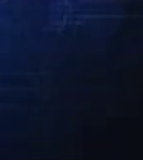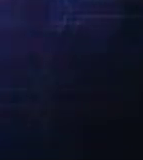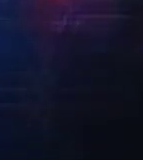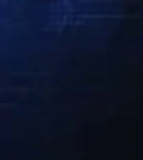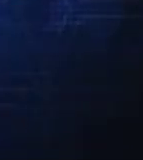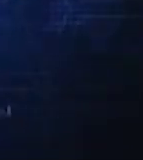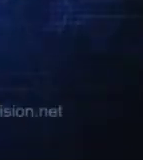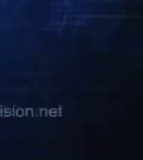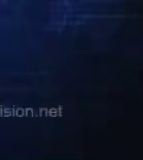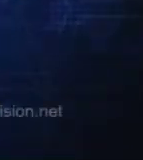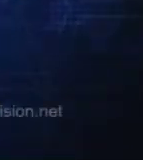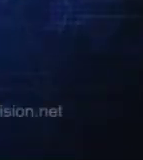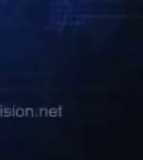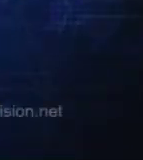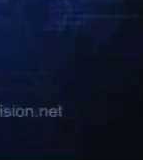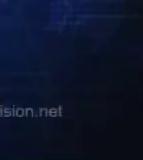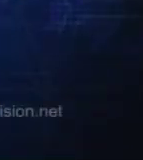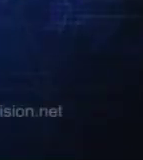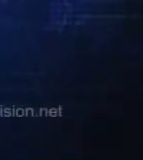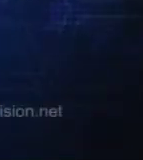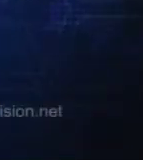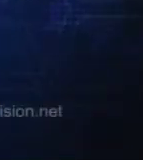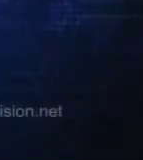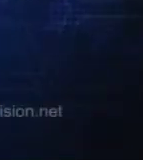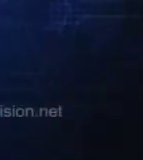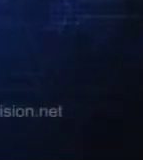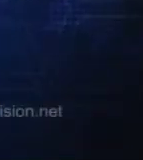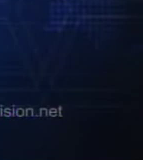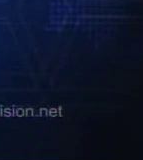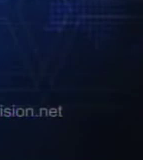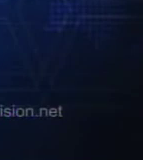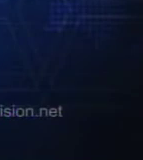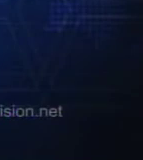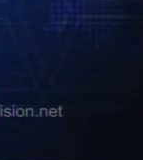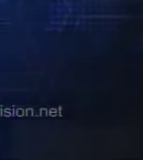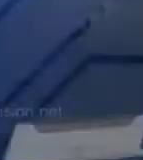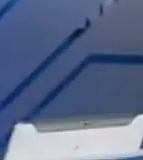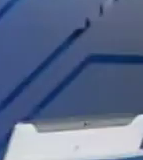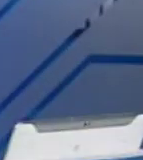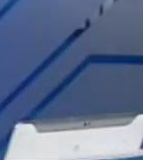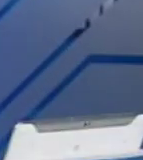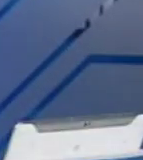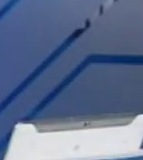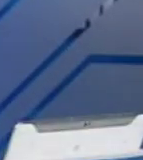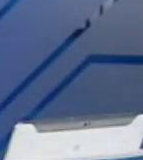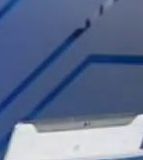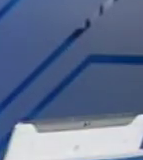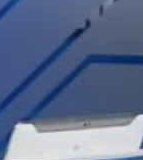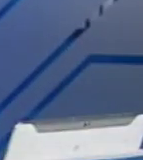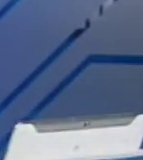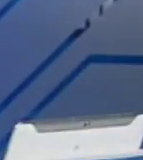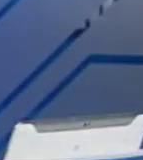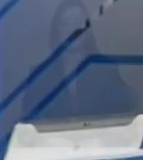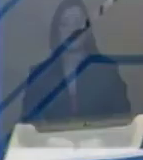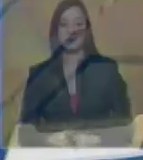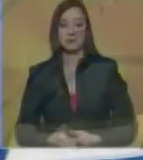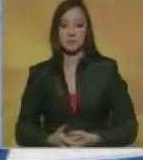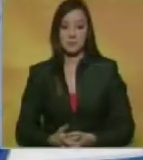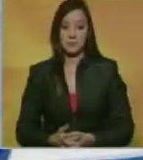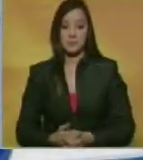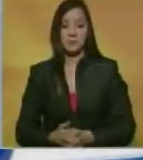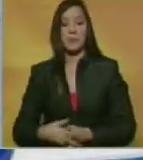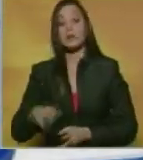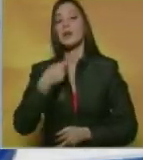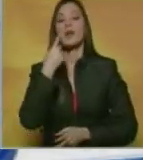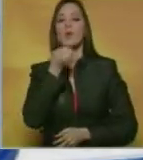Noticiero Benevisión. Información justa y balanceada. Continuamos con más de Noticiero Benevisión. Les contamos